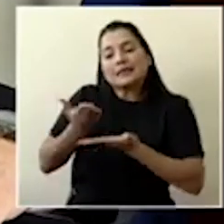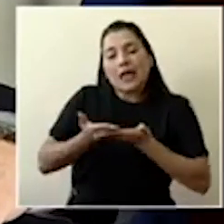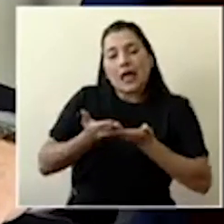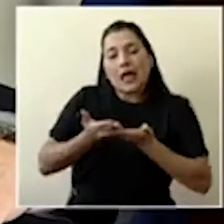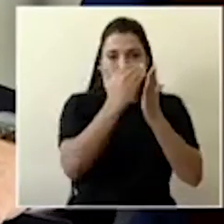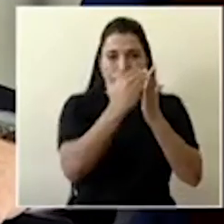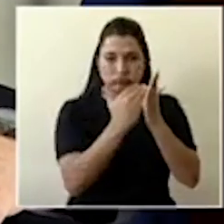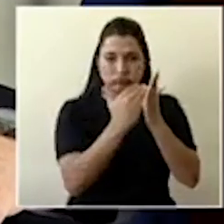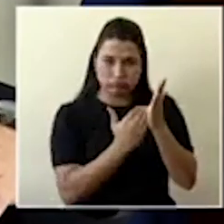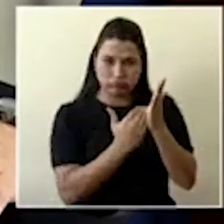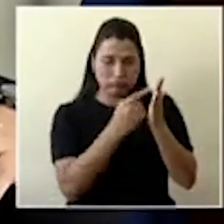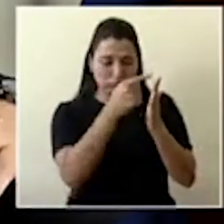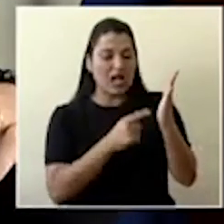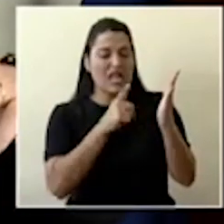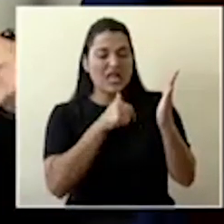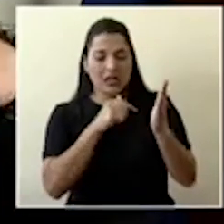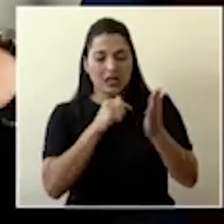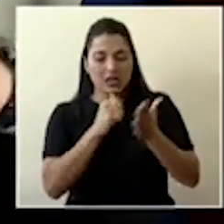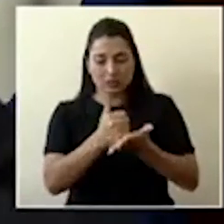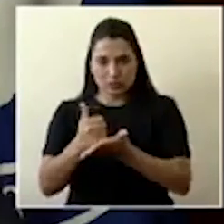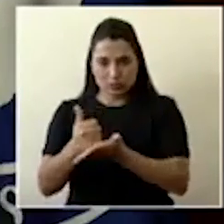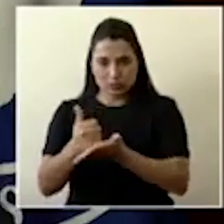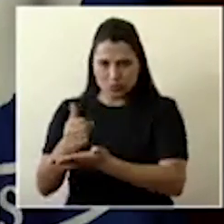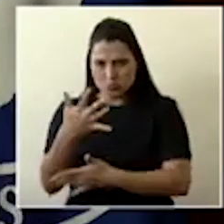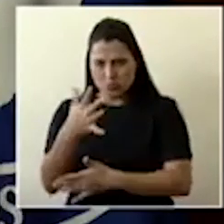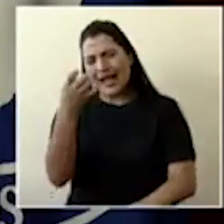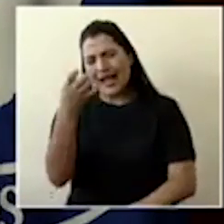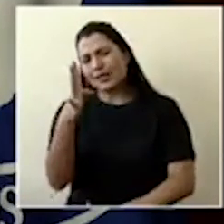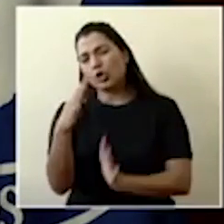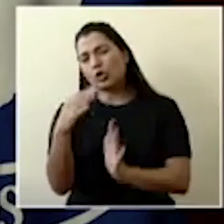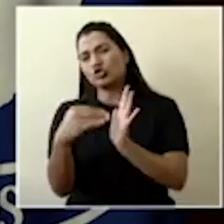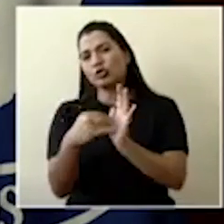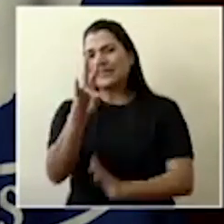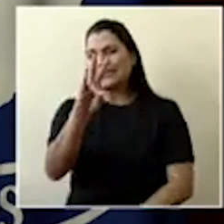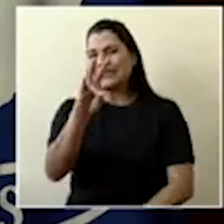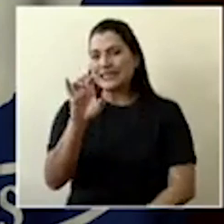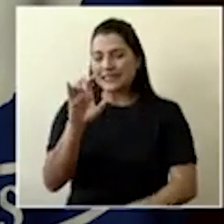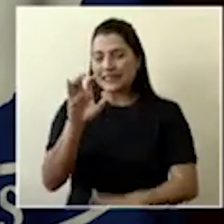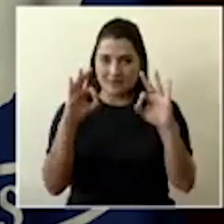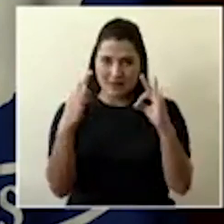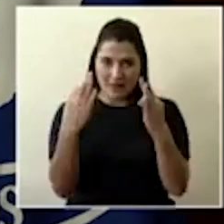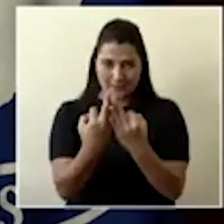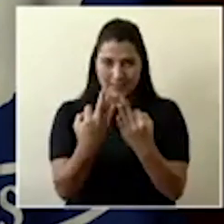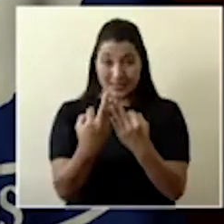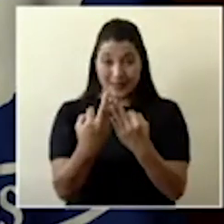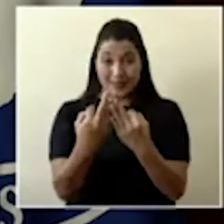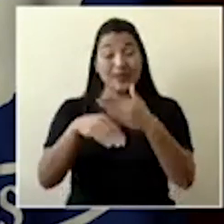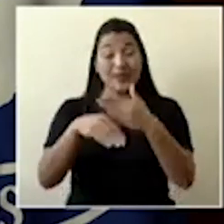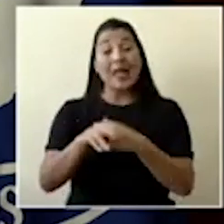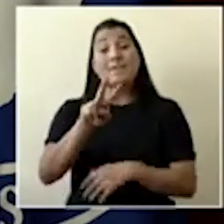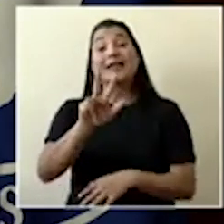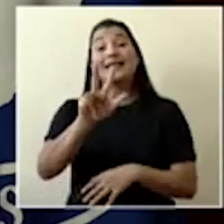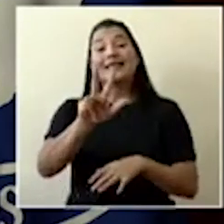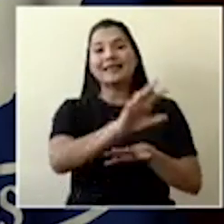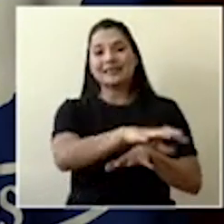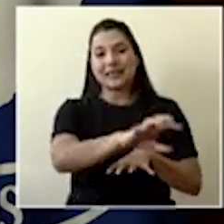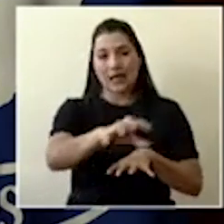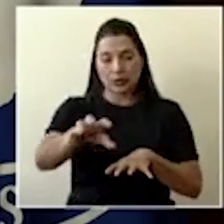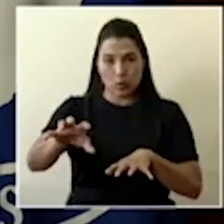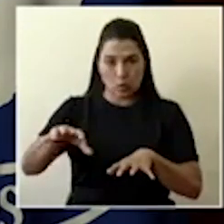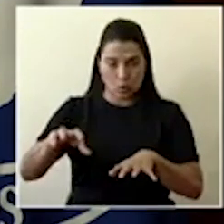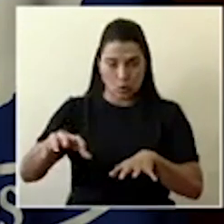.700 familias en 23 cantones y